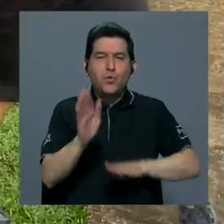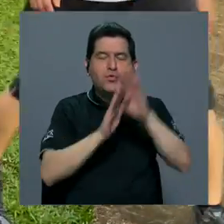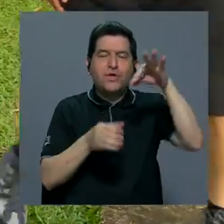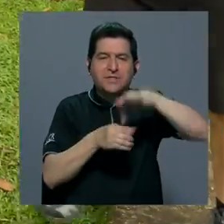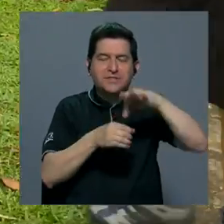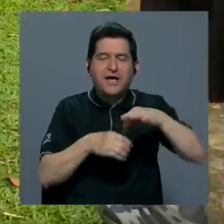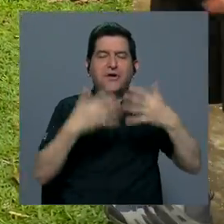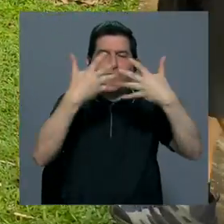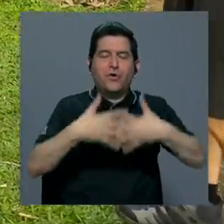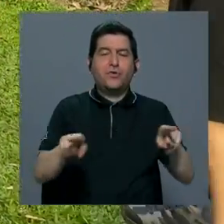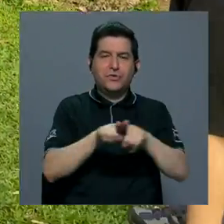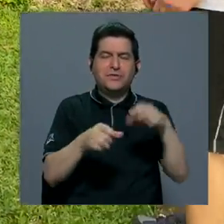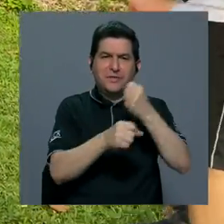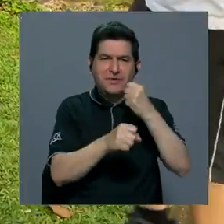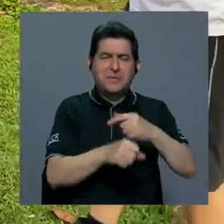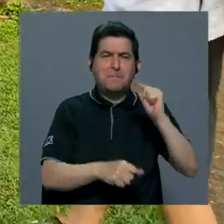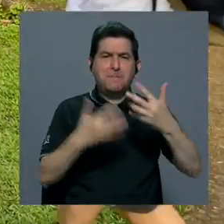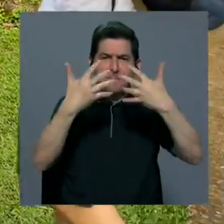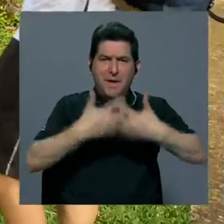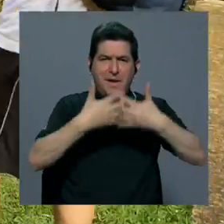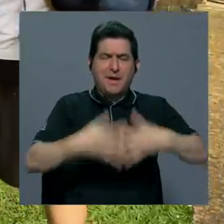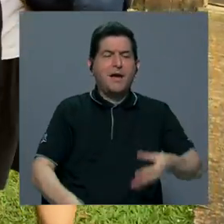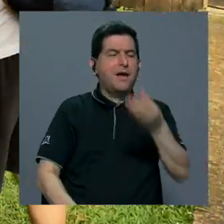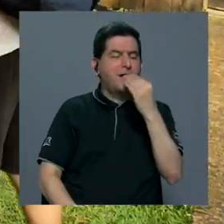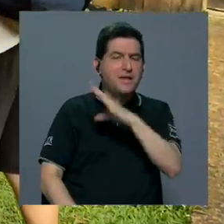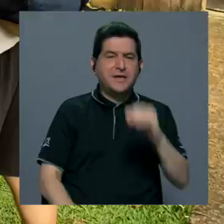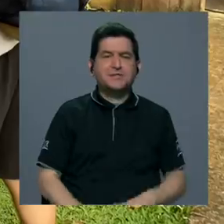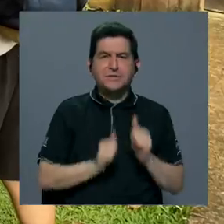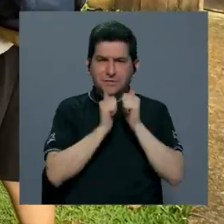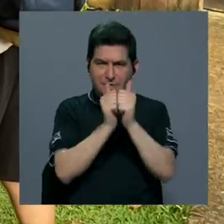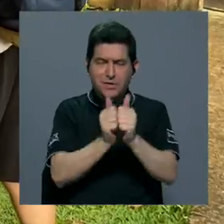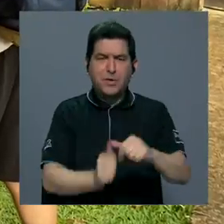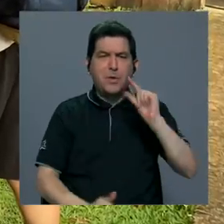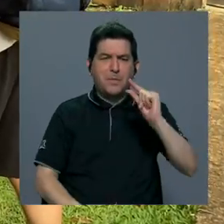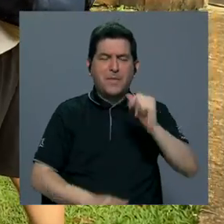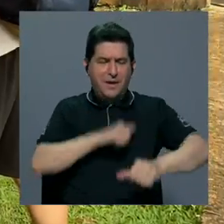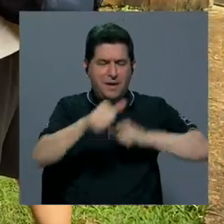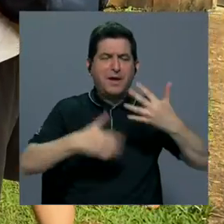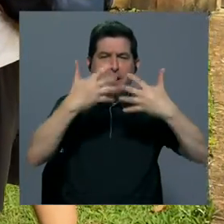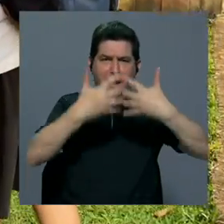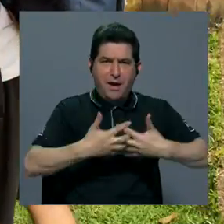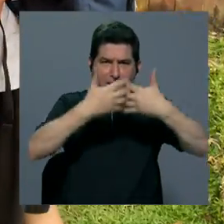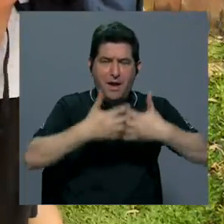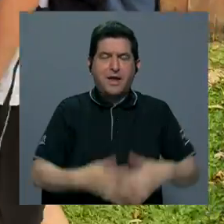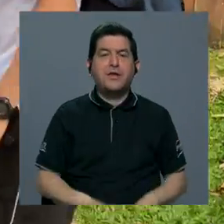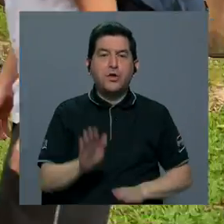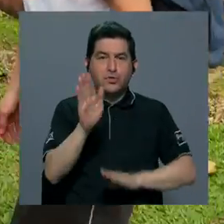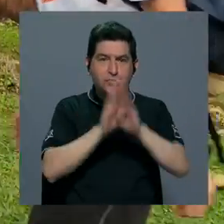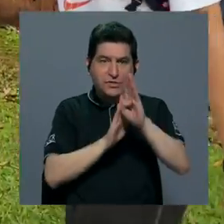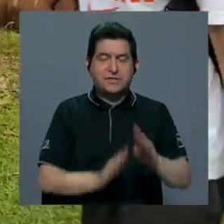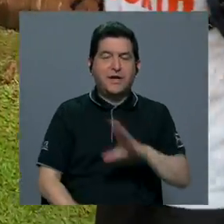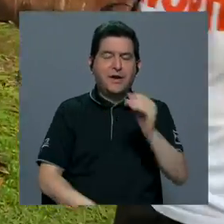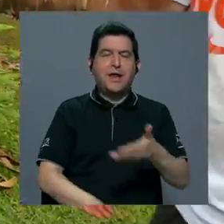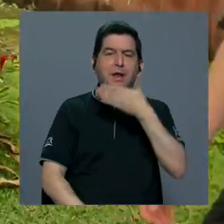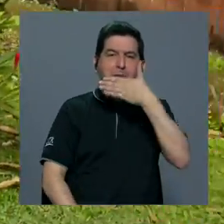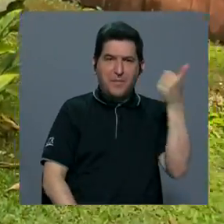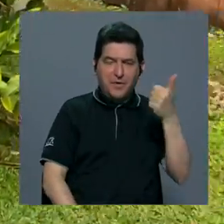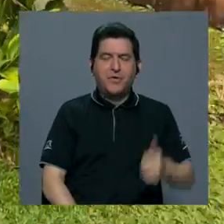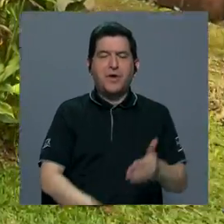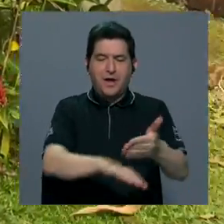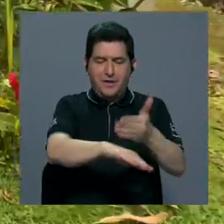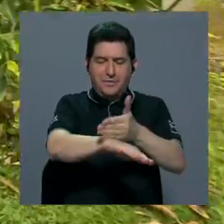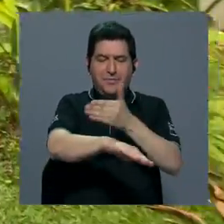Agroindustrial también trabaja con pequeñas empresas de alimentos y acompaña a pequeños emprendimientos en el desarrollo y